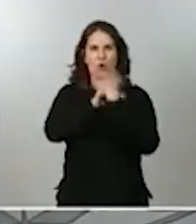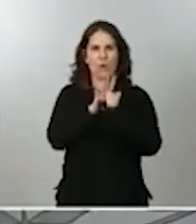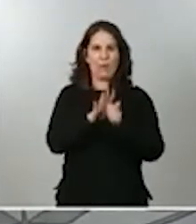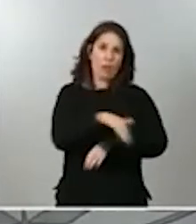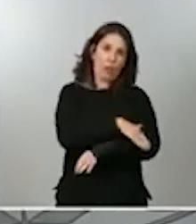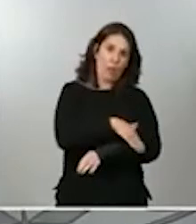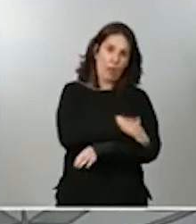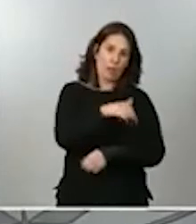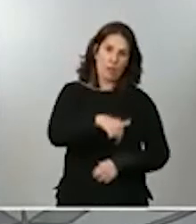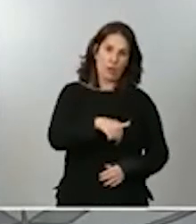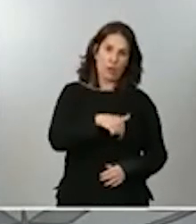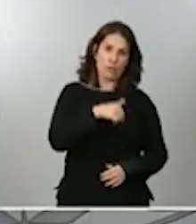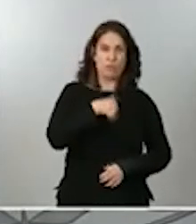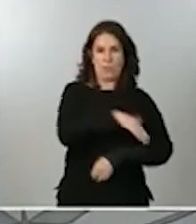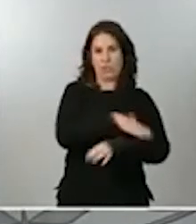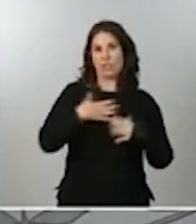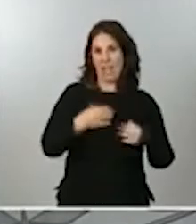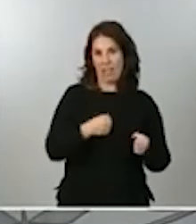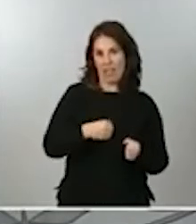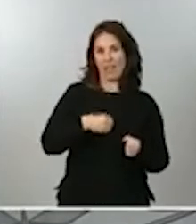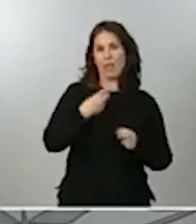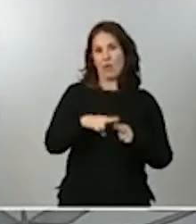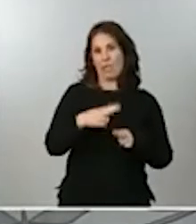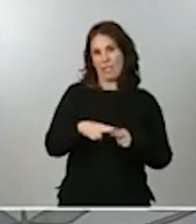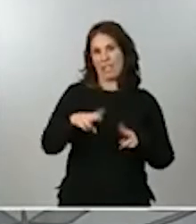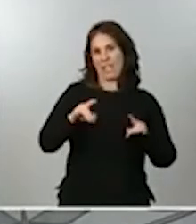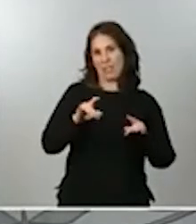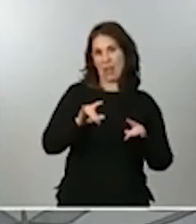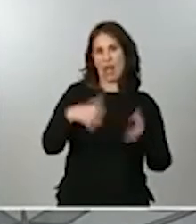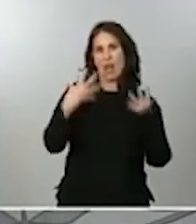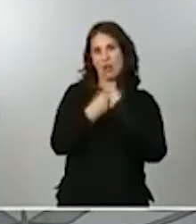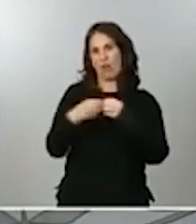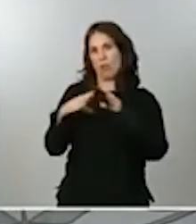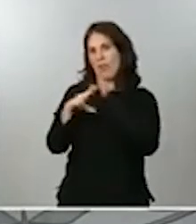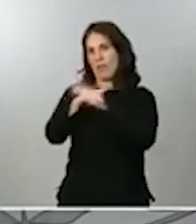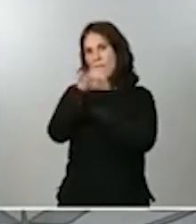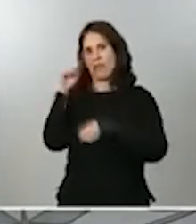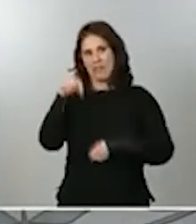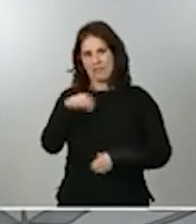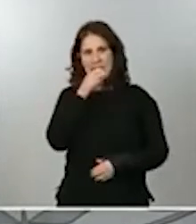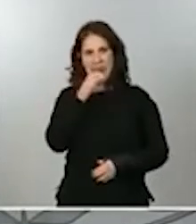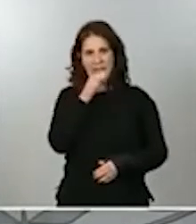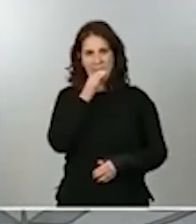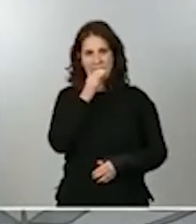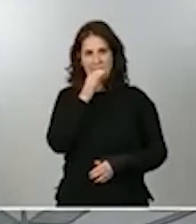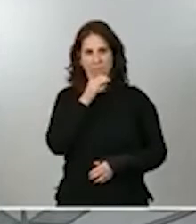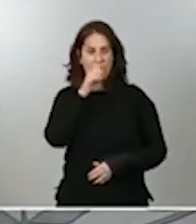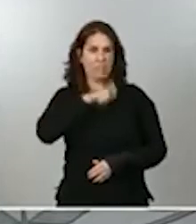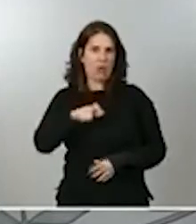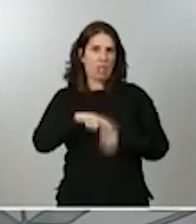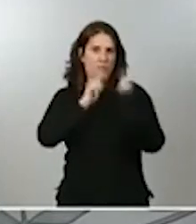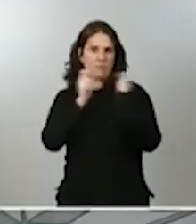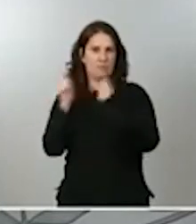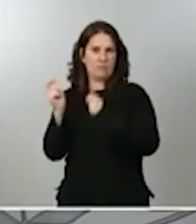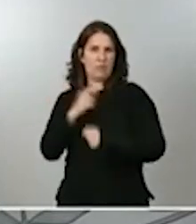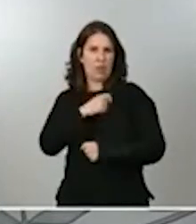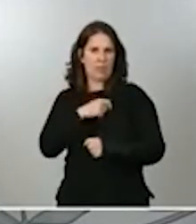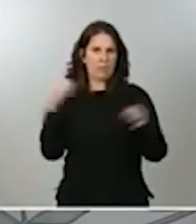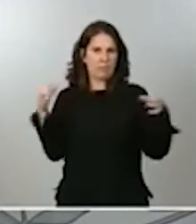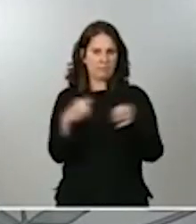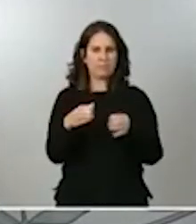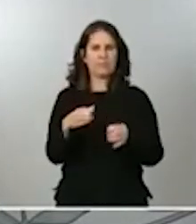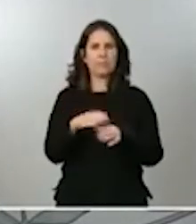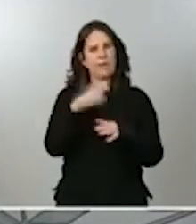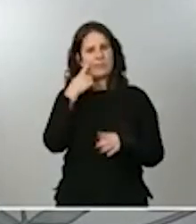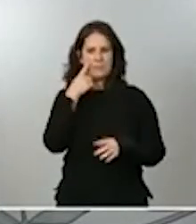Illa y la ministra de Política Territorial, con la Comunidad de Madrid, en las personas que han designado, al objeto de monitorizar, de conocer los